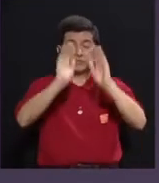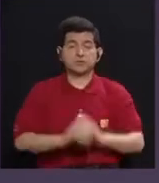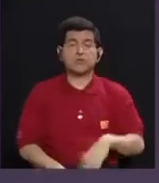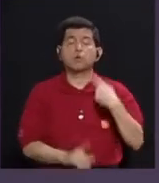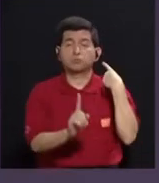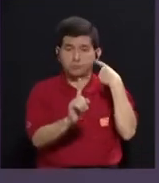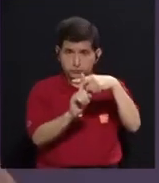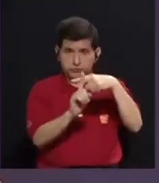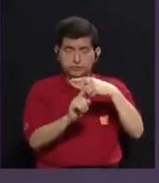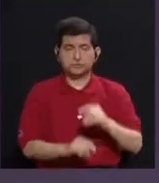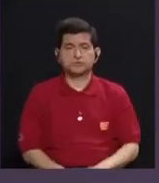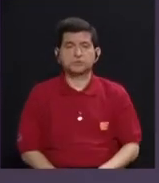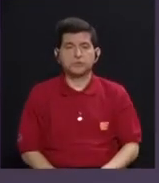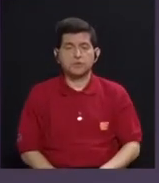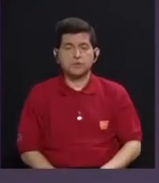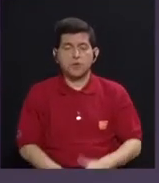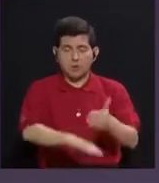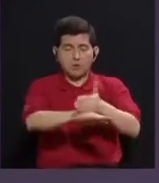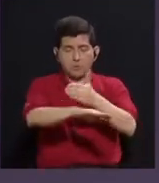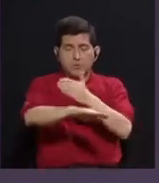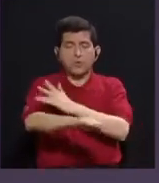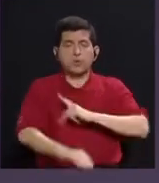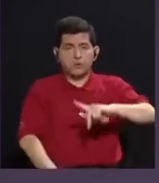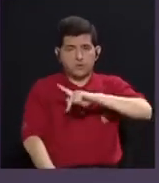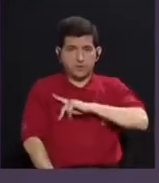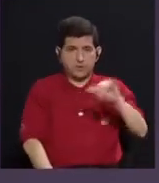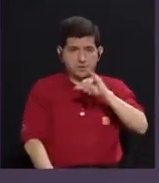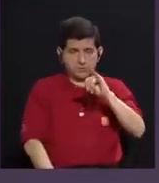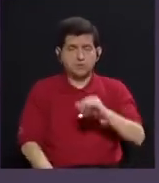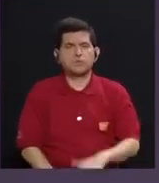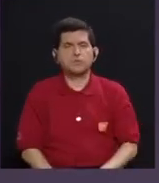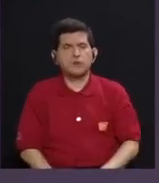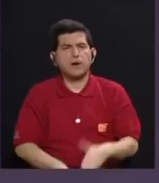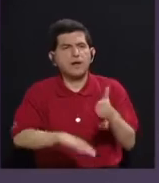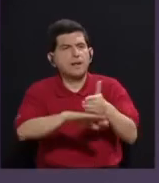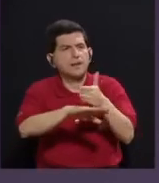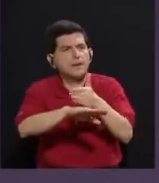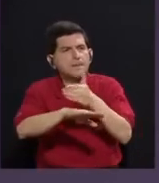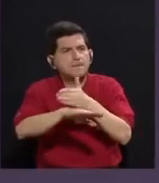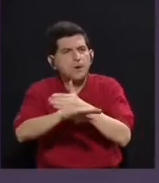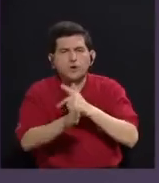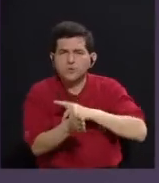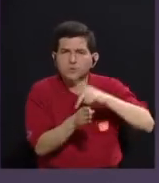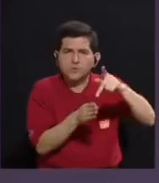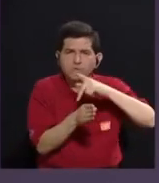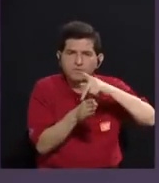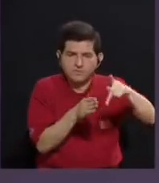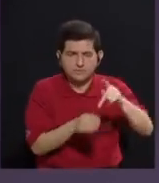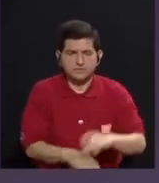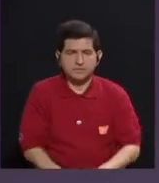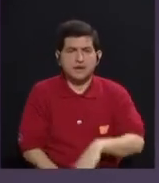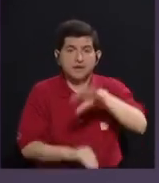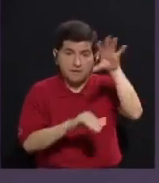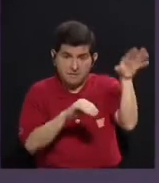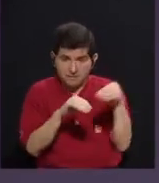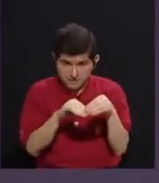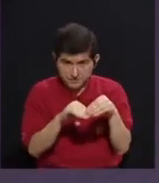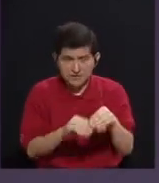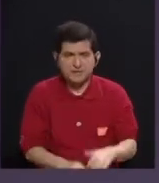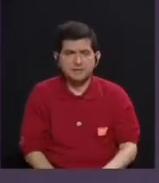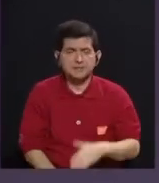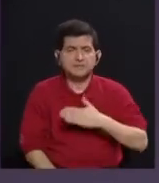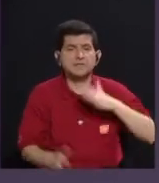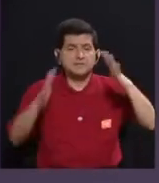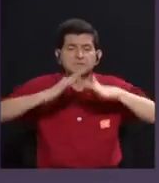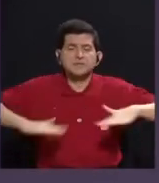sido positivo, tanto en crecimiento personal como en crecimiento profesional, y que además es